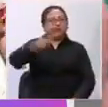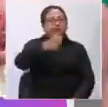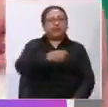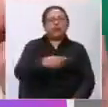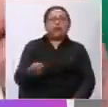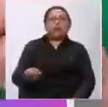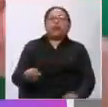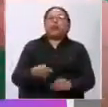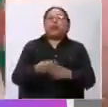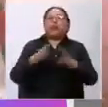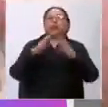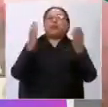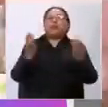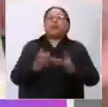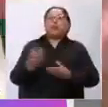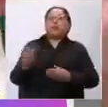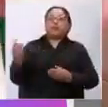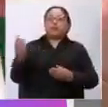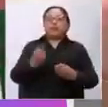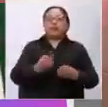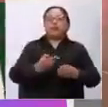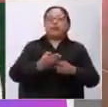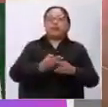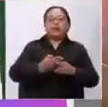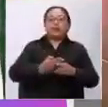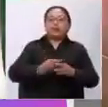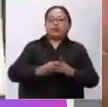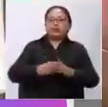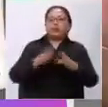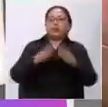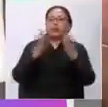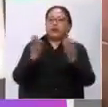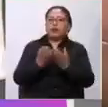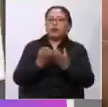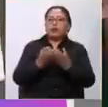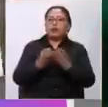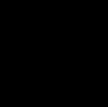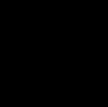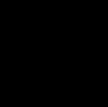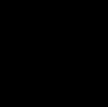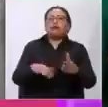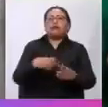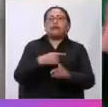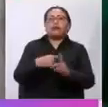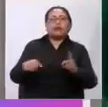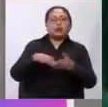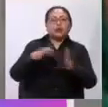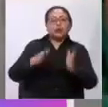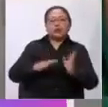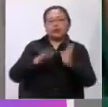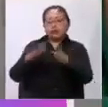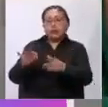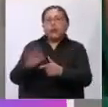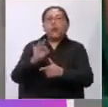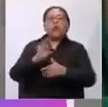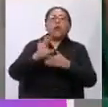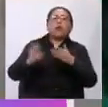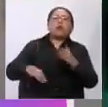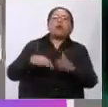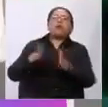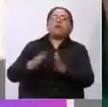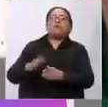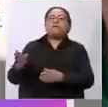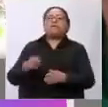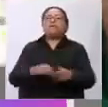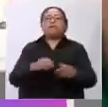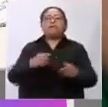donde en cada elemento del estuche cuenta con información sea del bullying escolar, sea de violencia sexual,